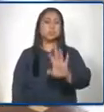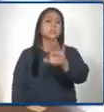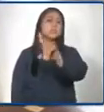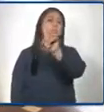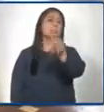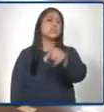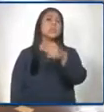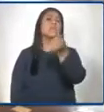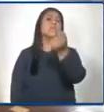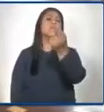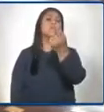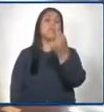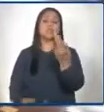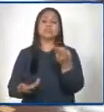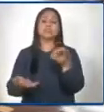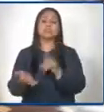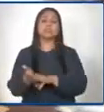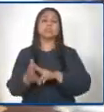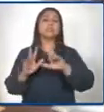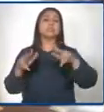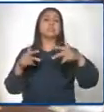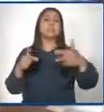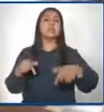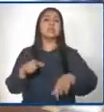implementación de la tecnología en el aula.